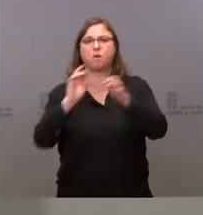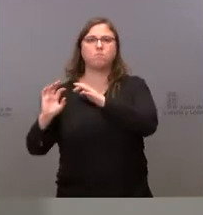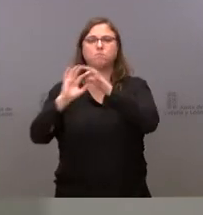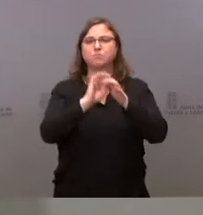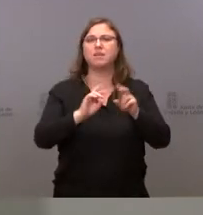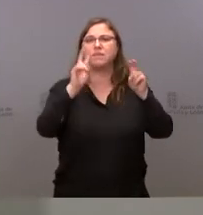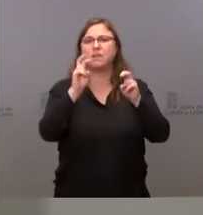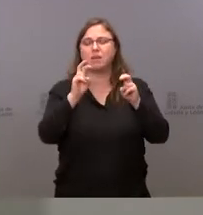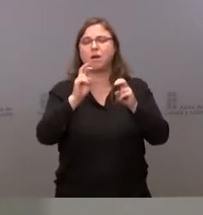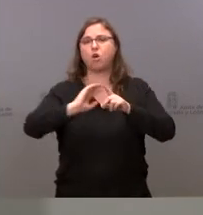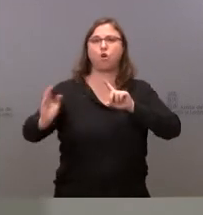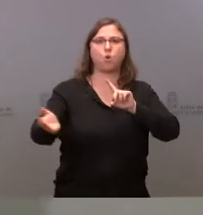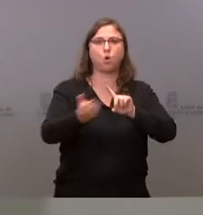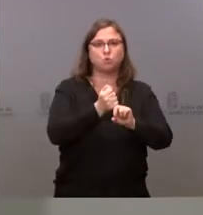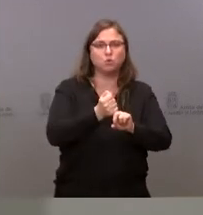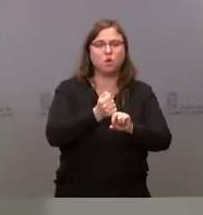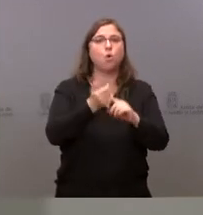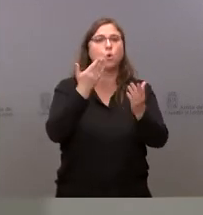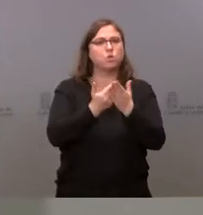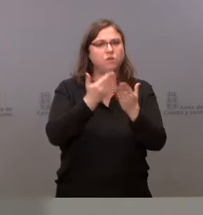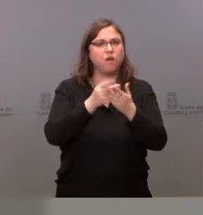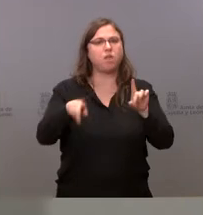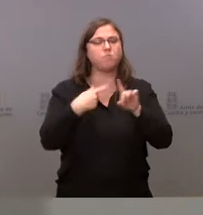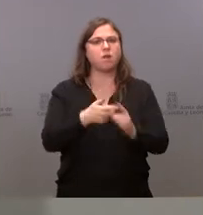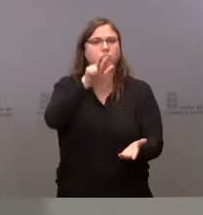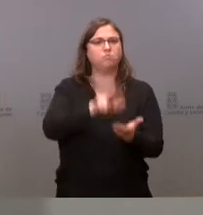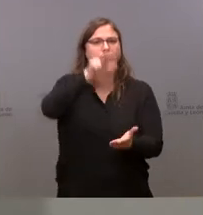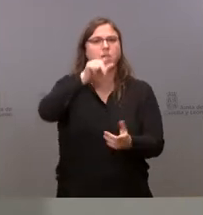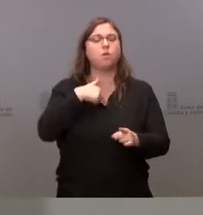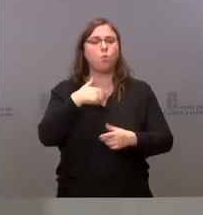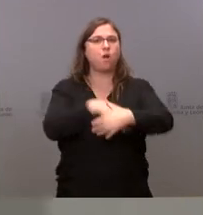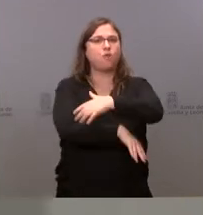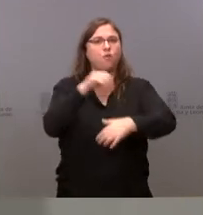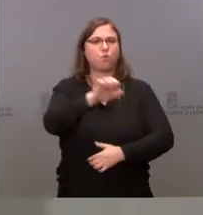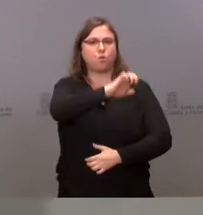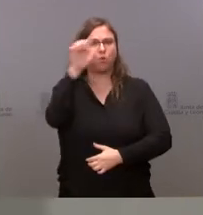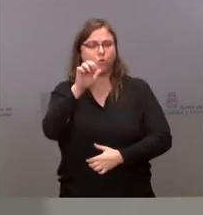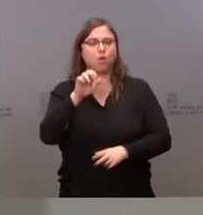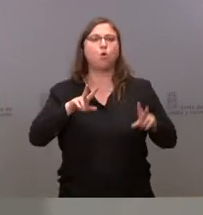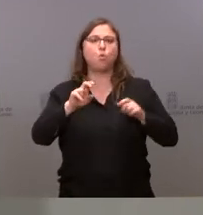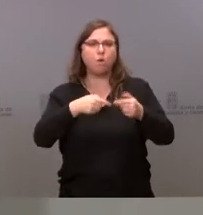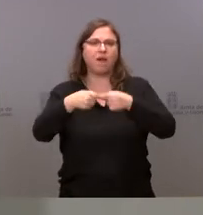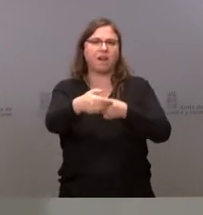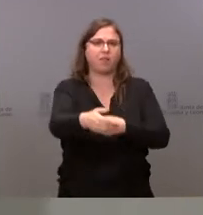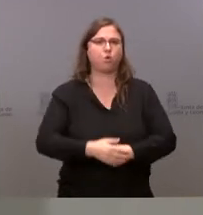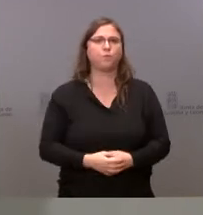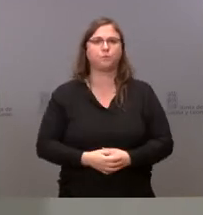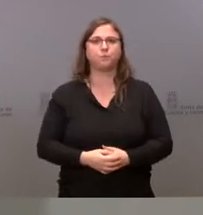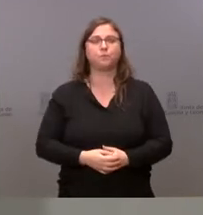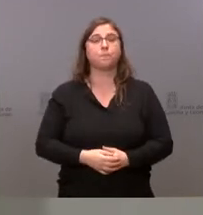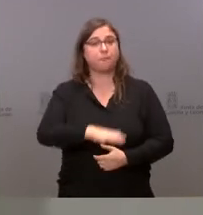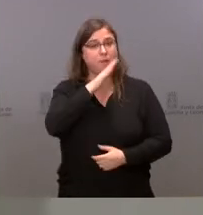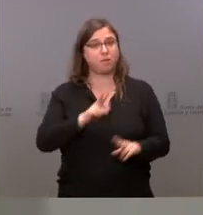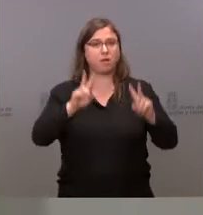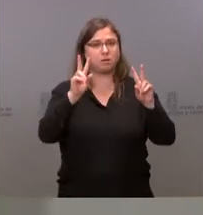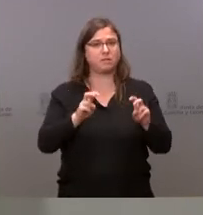con la obtención, justificación y certificación de estos fondos europeos de la nueva generación. Precisamente, el